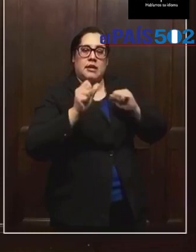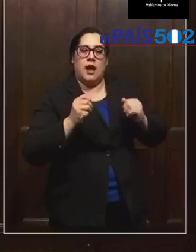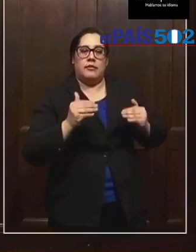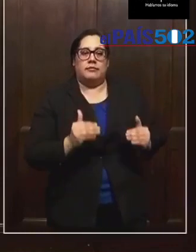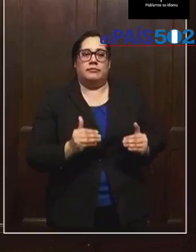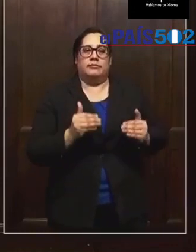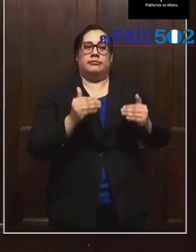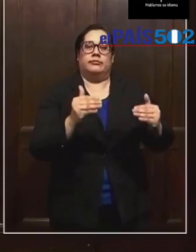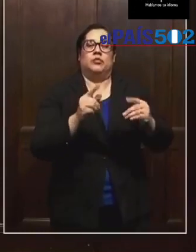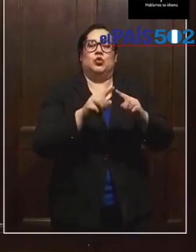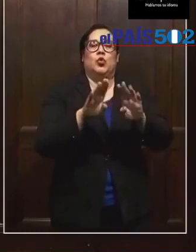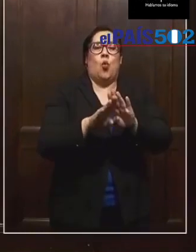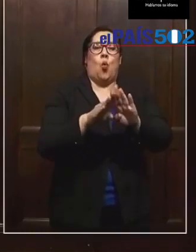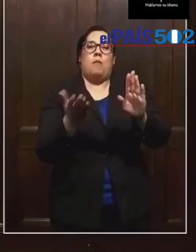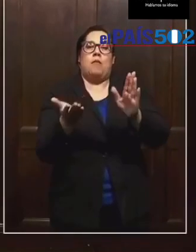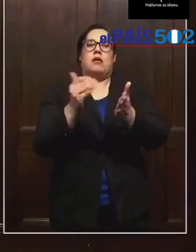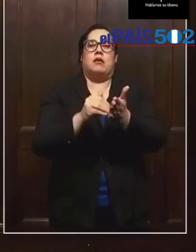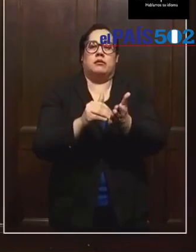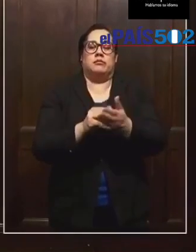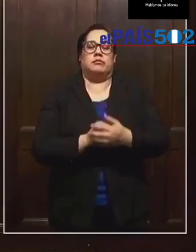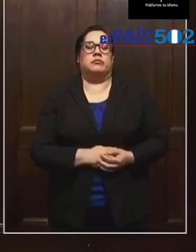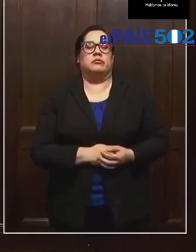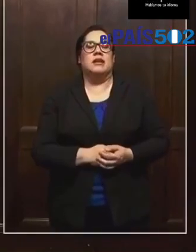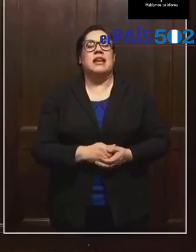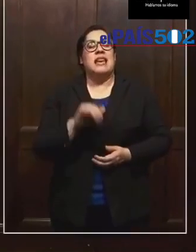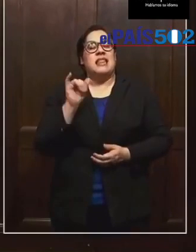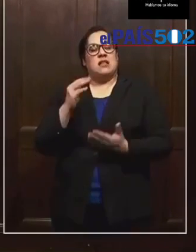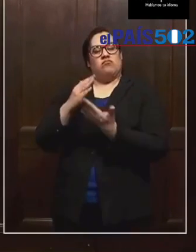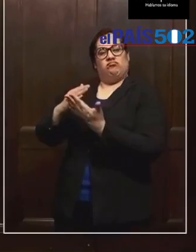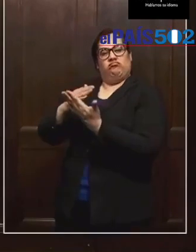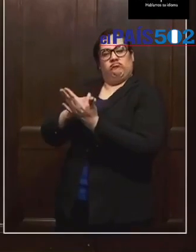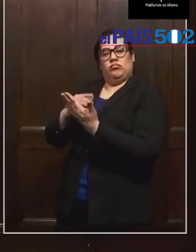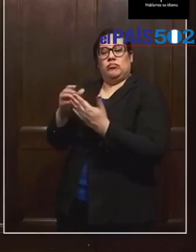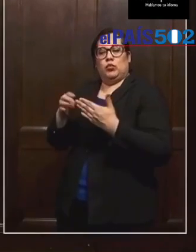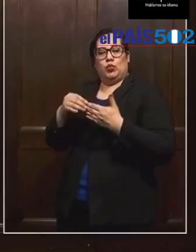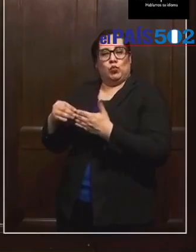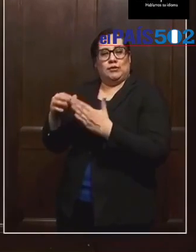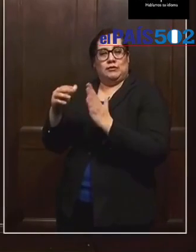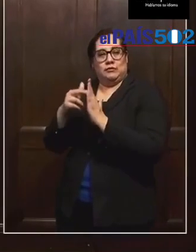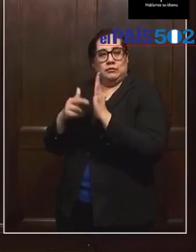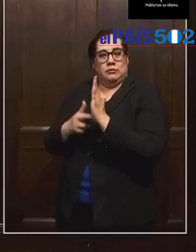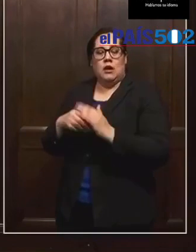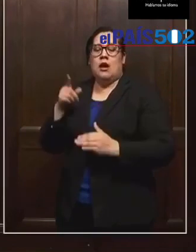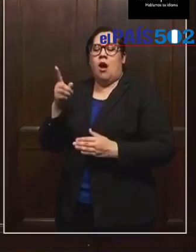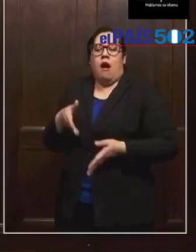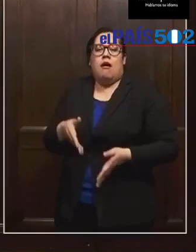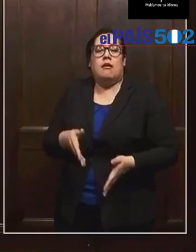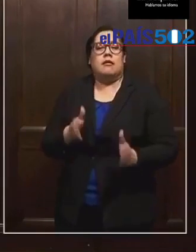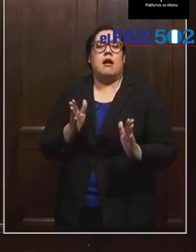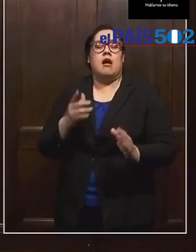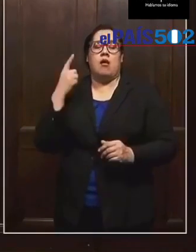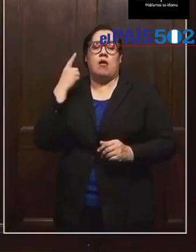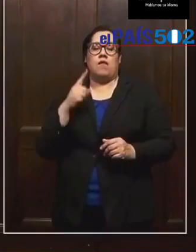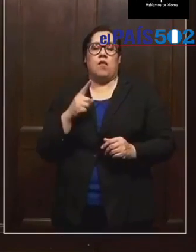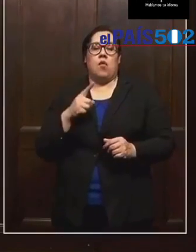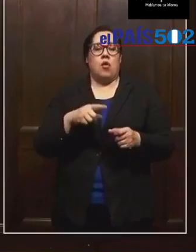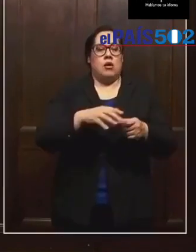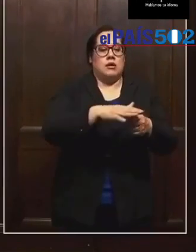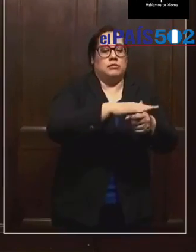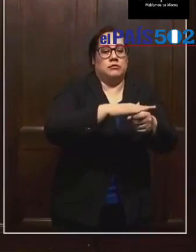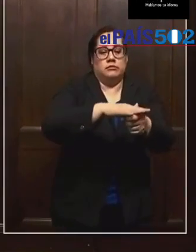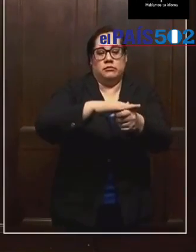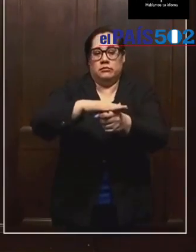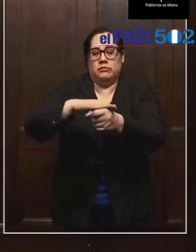reapertura. Estas pautas permiten que las localidades